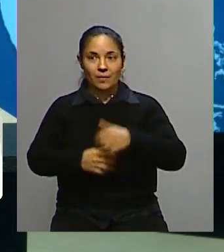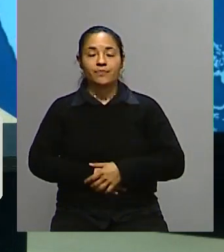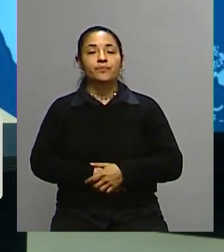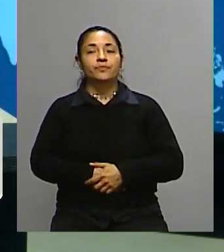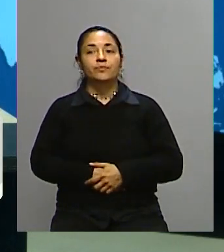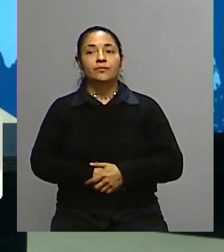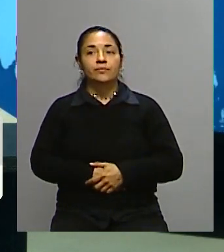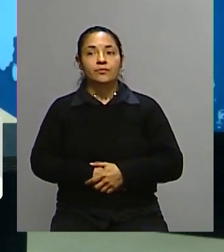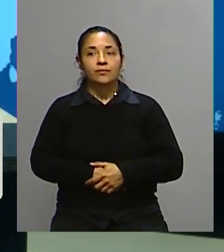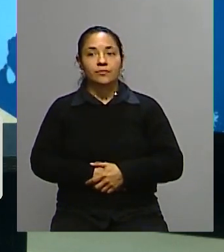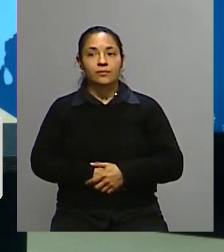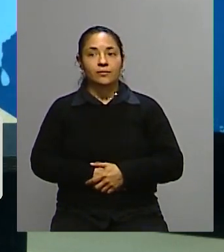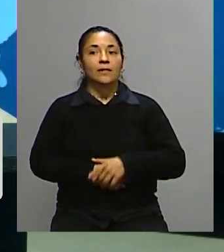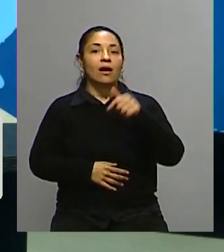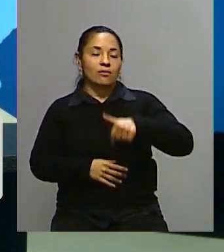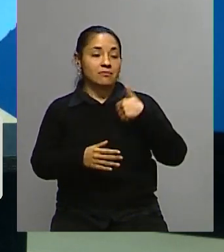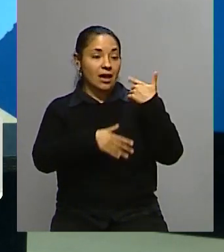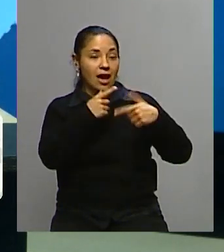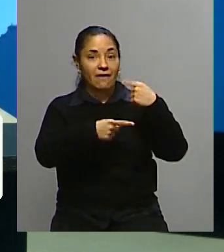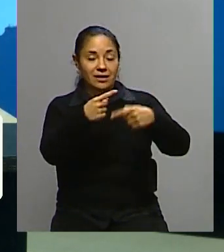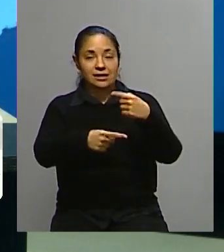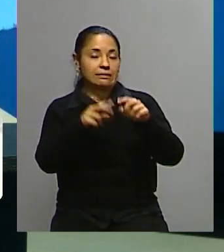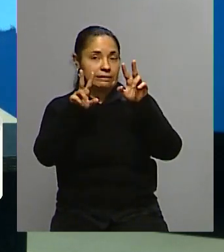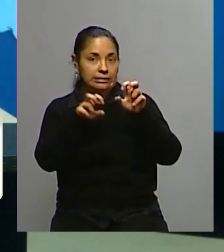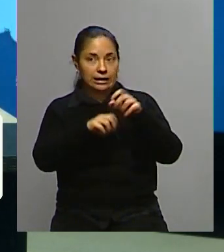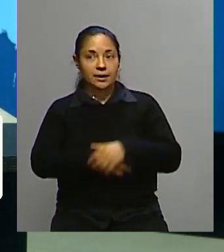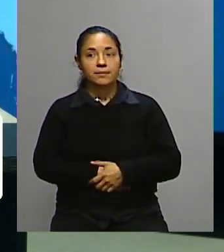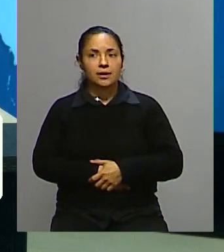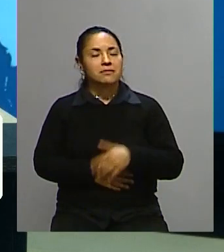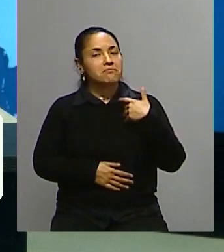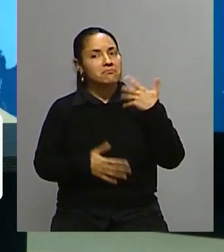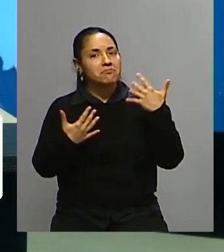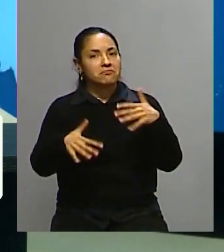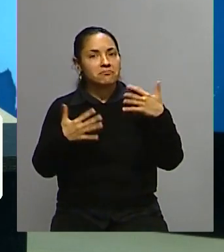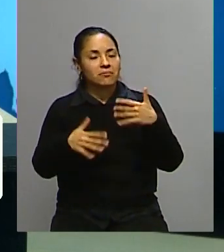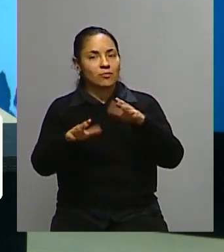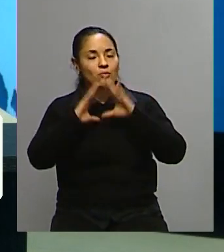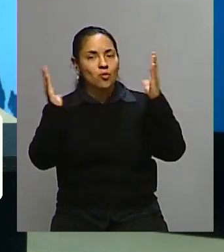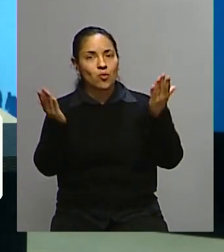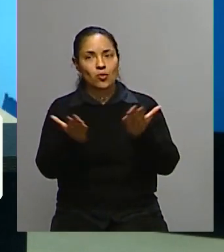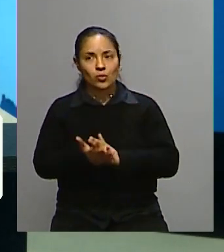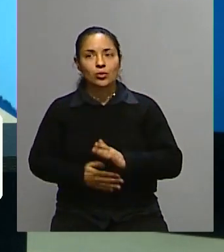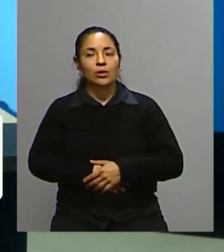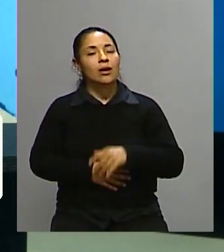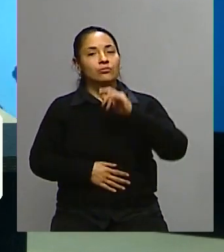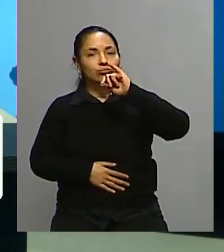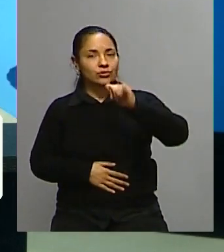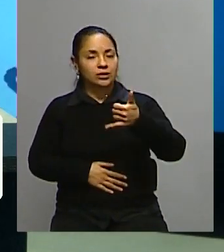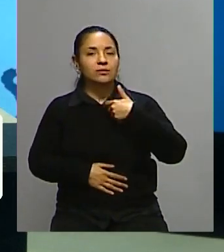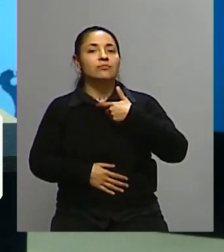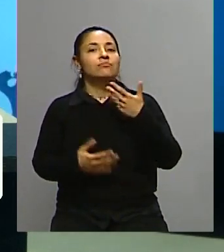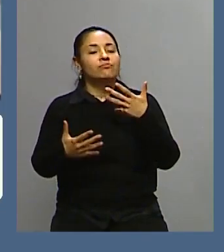Bueno, sin duda tenemos que empezar a avanzar en este tema que ha movilizado, podríamos decir, a todo el mundo, Mario, ¿no? Sí, totalmente, porque